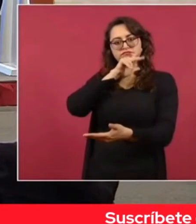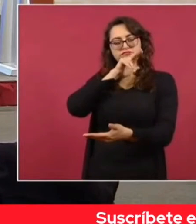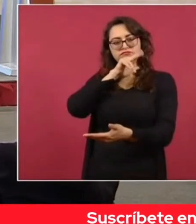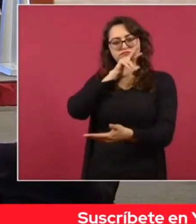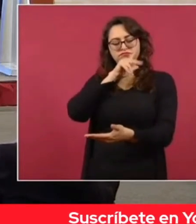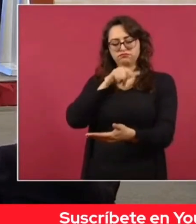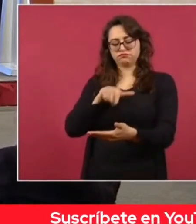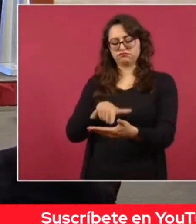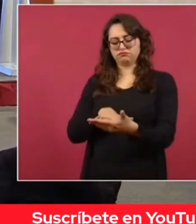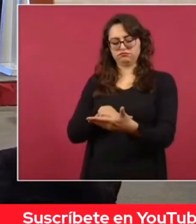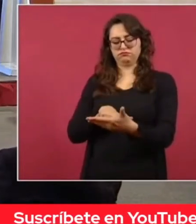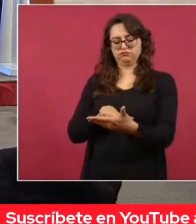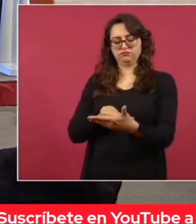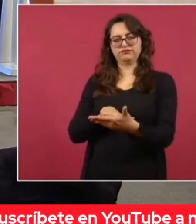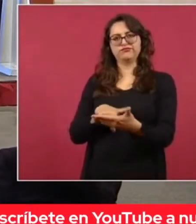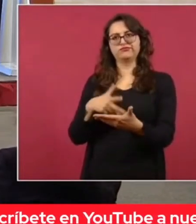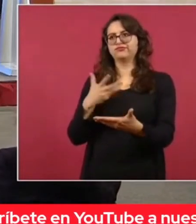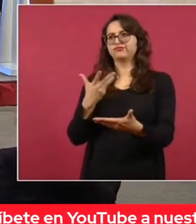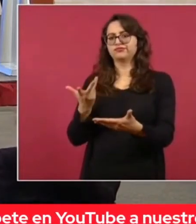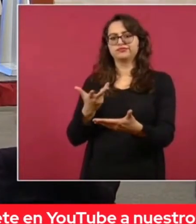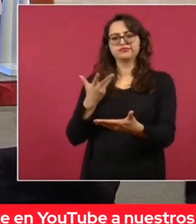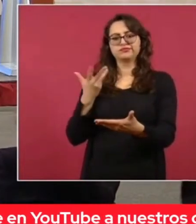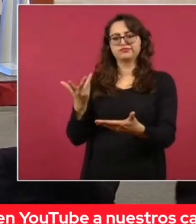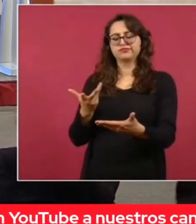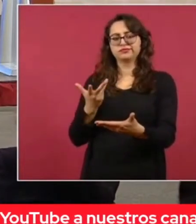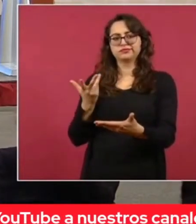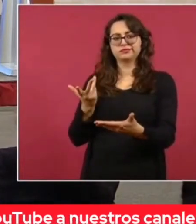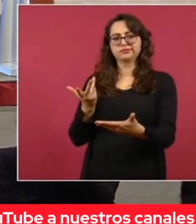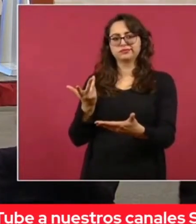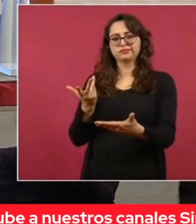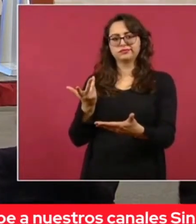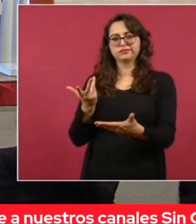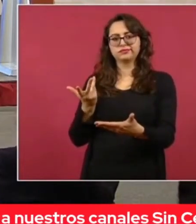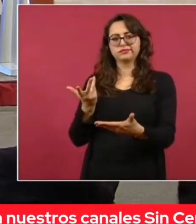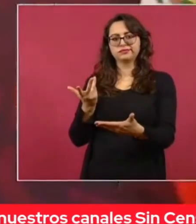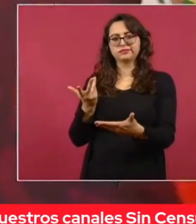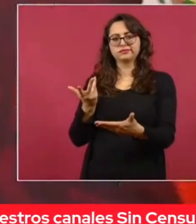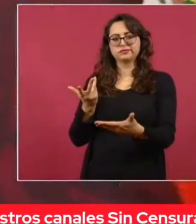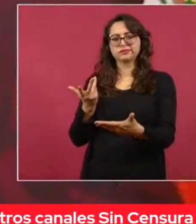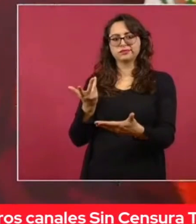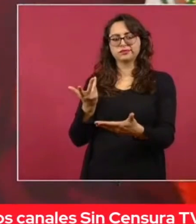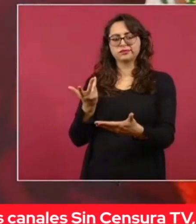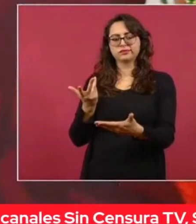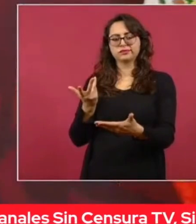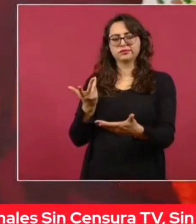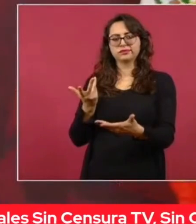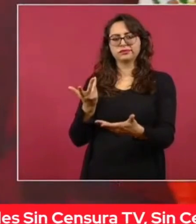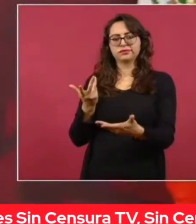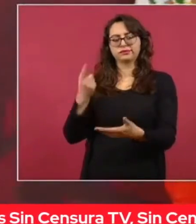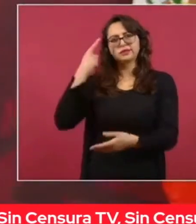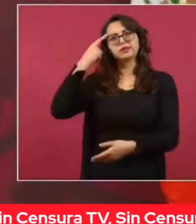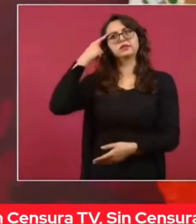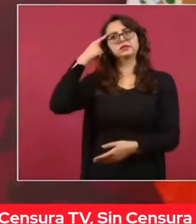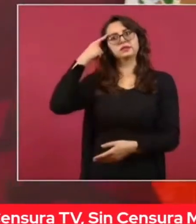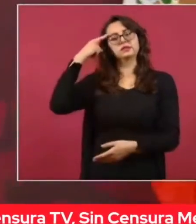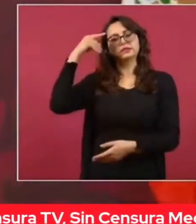pues me tiene que tener